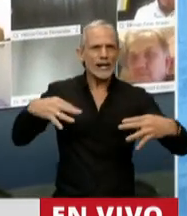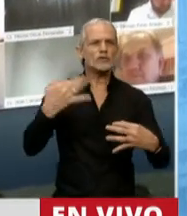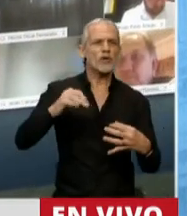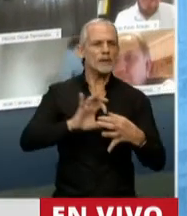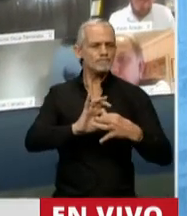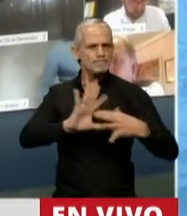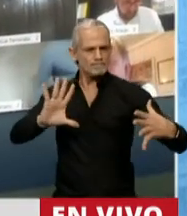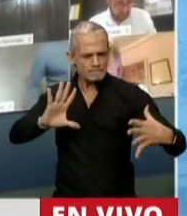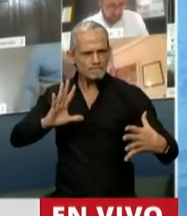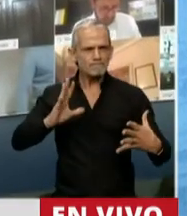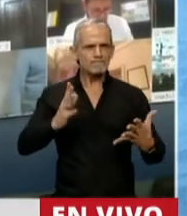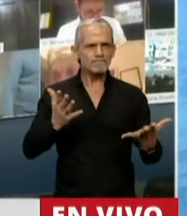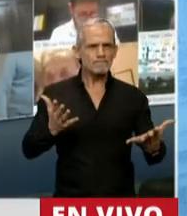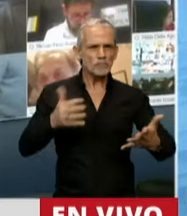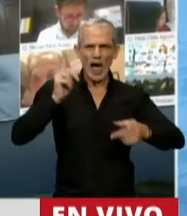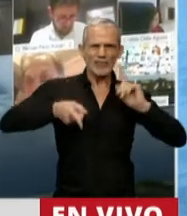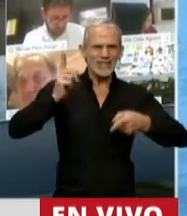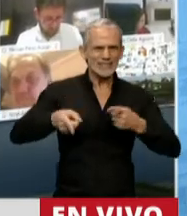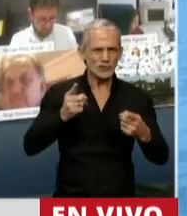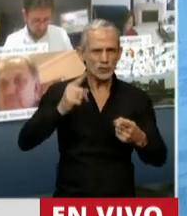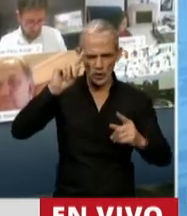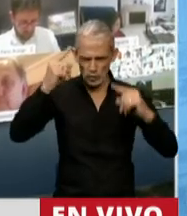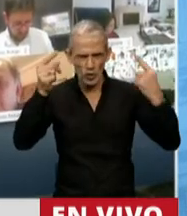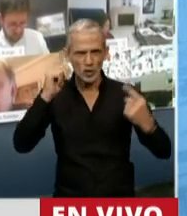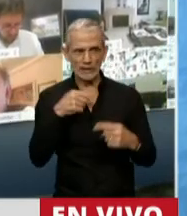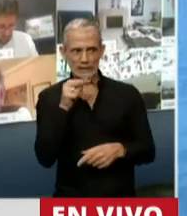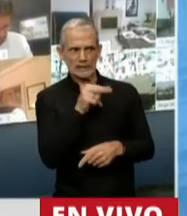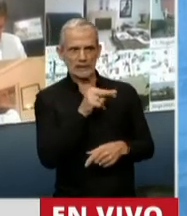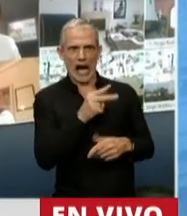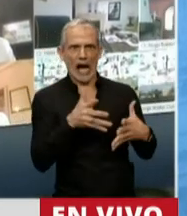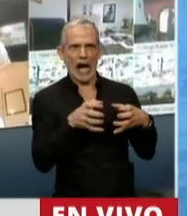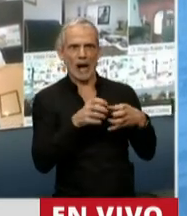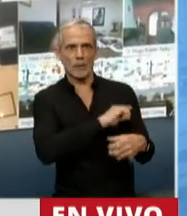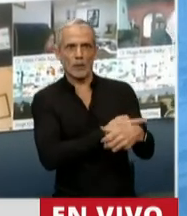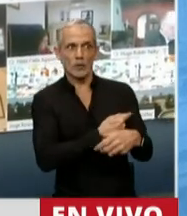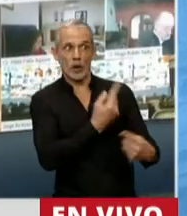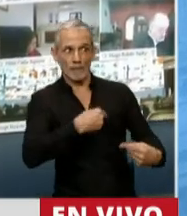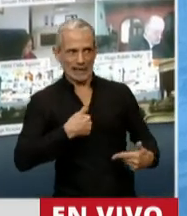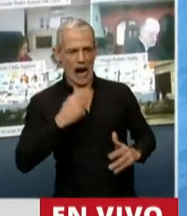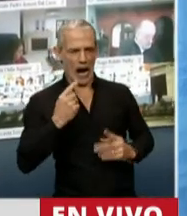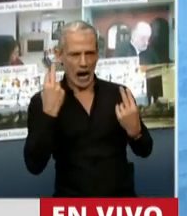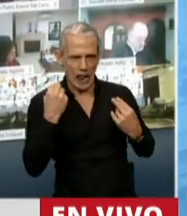independiente, de no estar mirando tanto al Poder Ejecutivo.